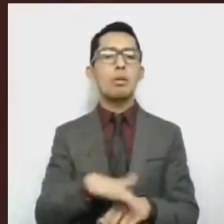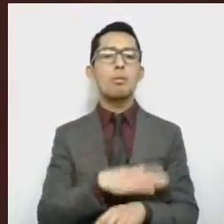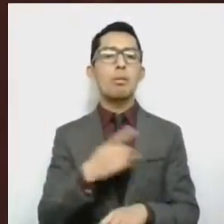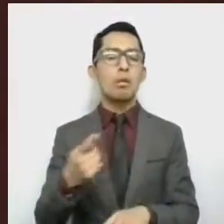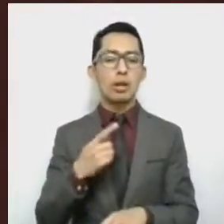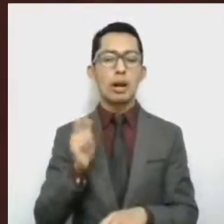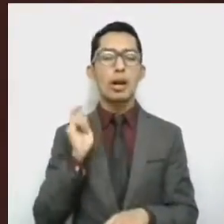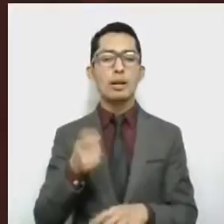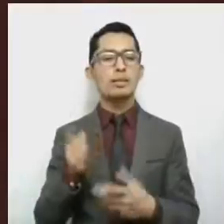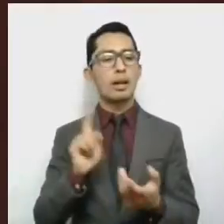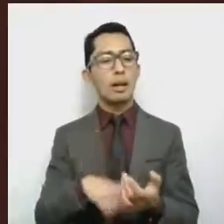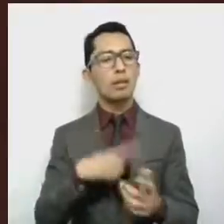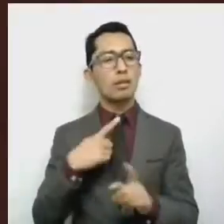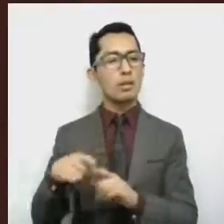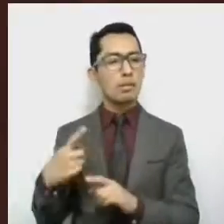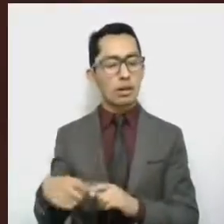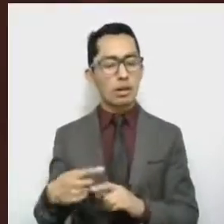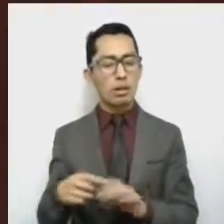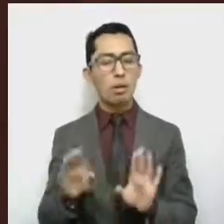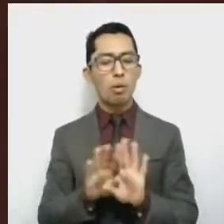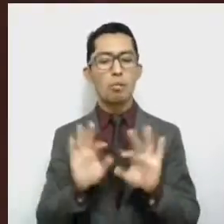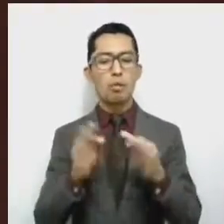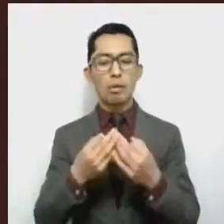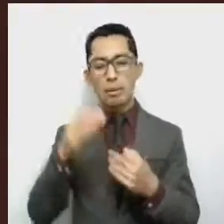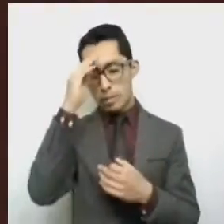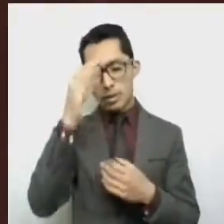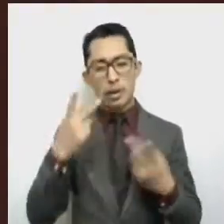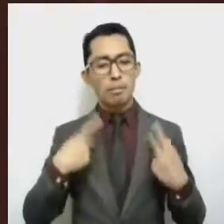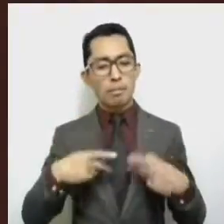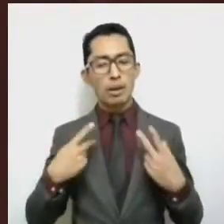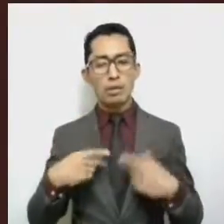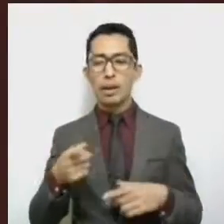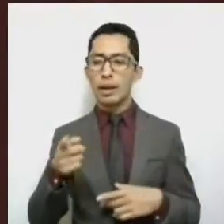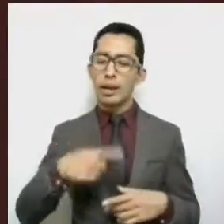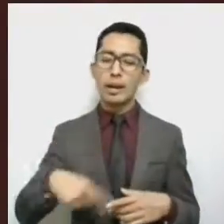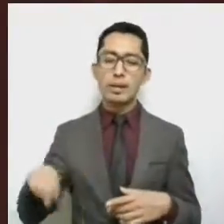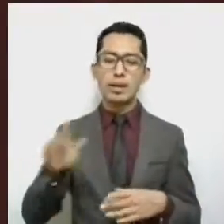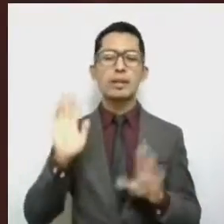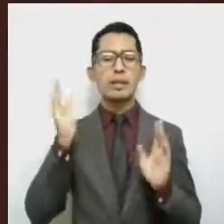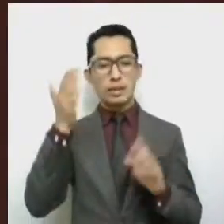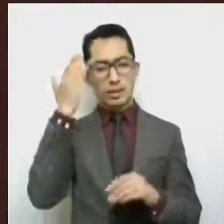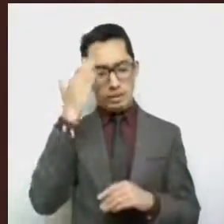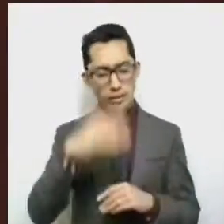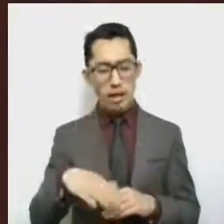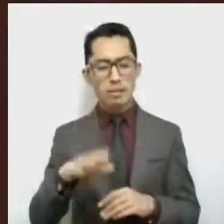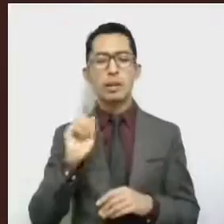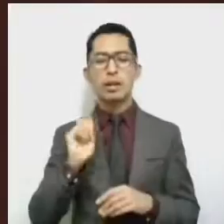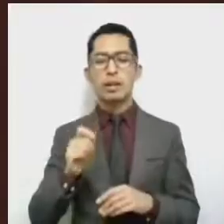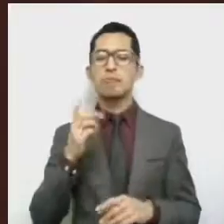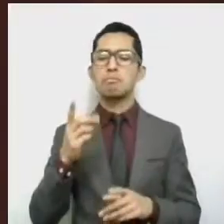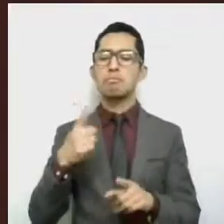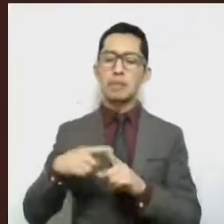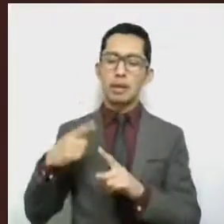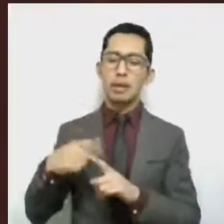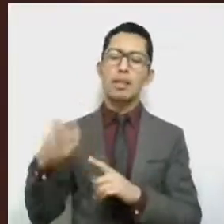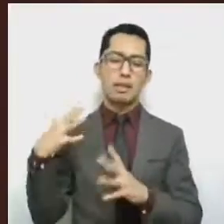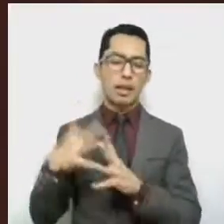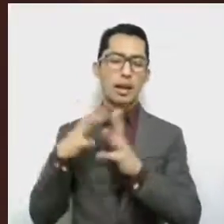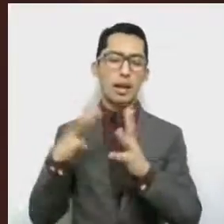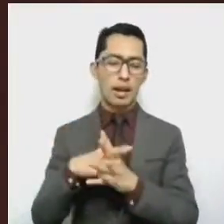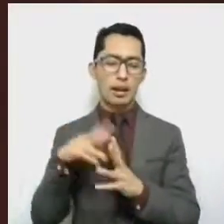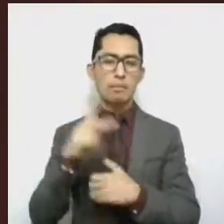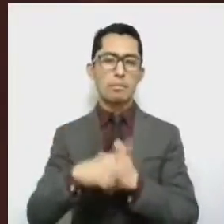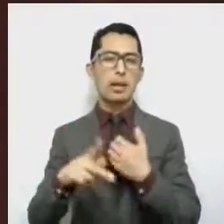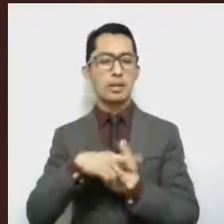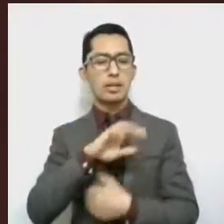influenciado, en cierto modo, la forma de pensar como sociedad. Desde tiempos de la conquista y durante el virreinato y la colonia, los españoles trajeron